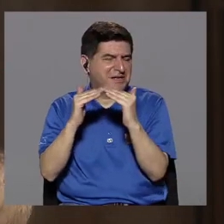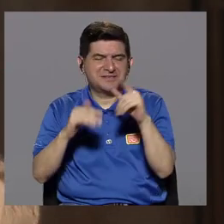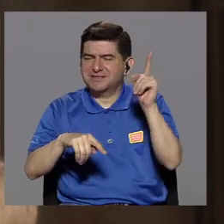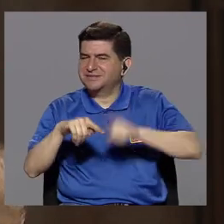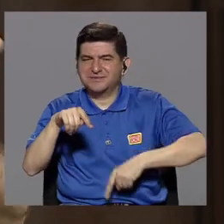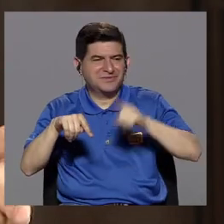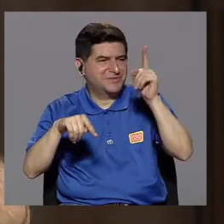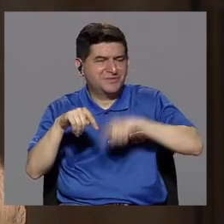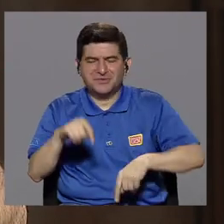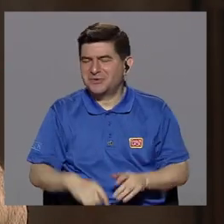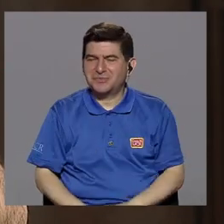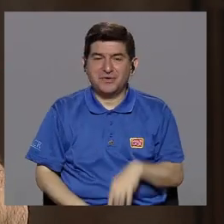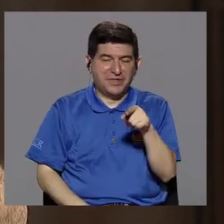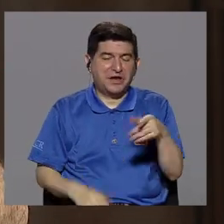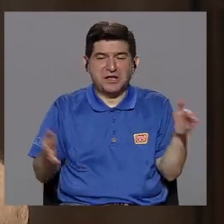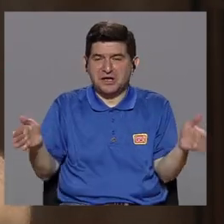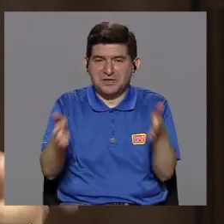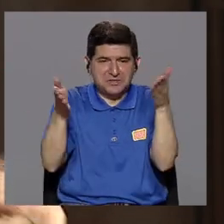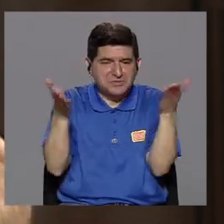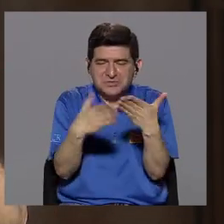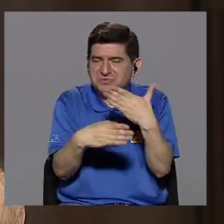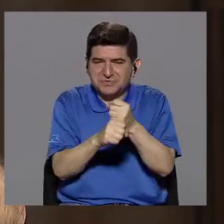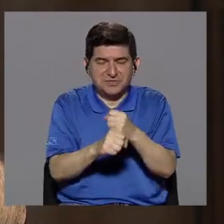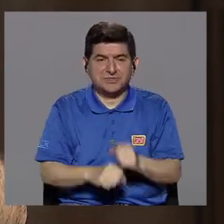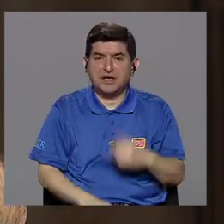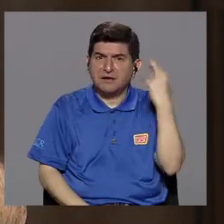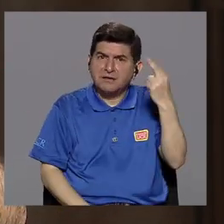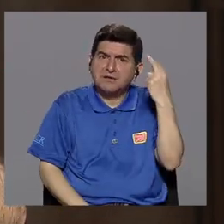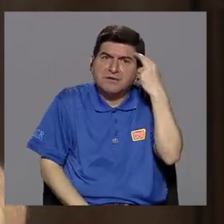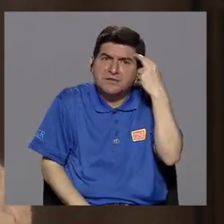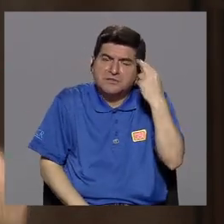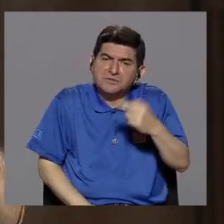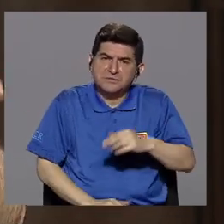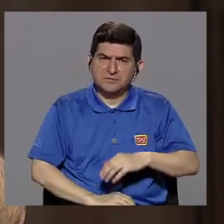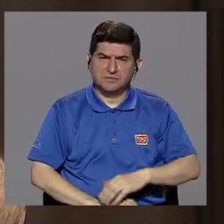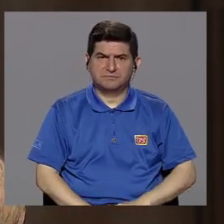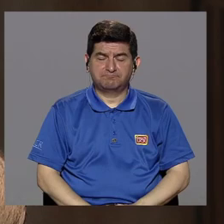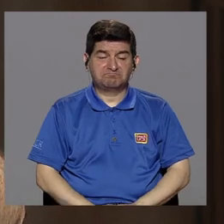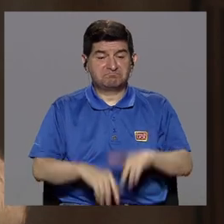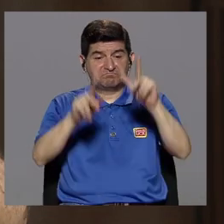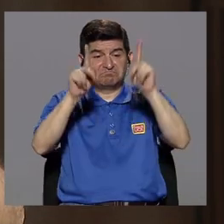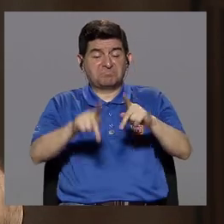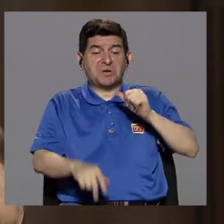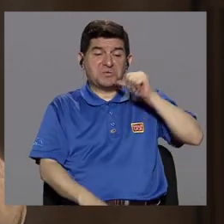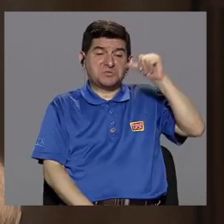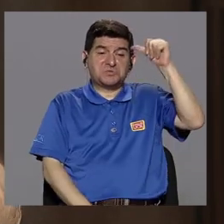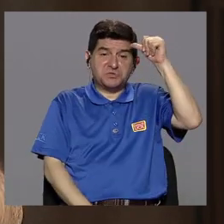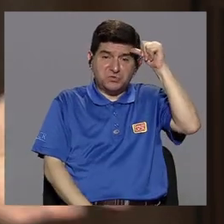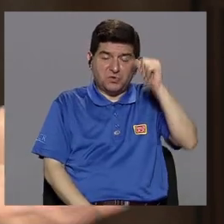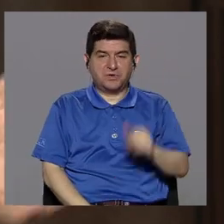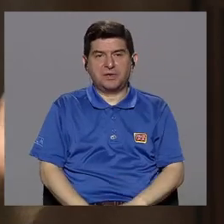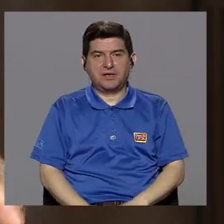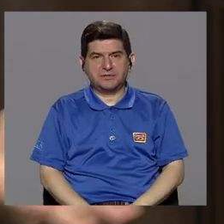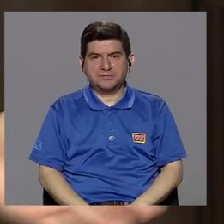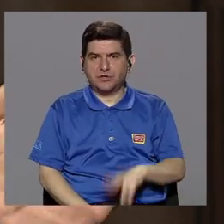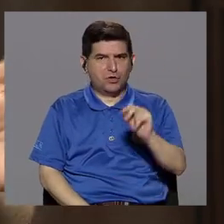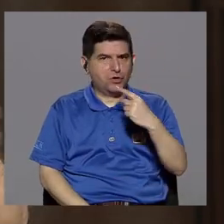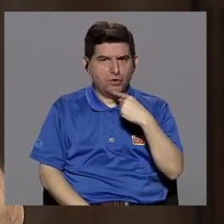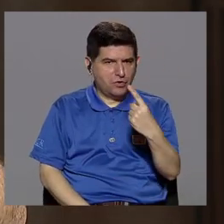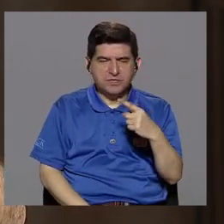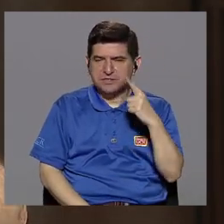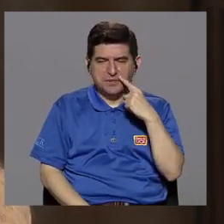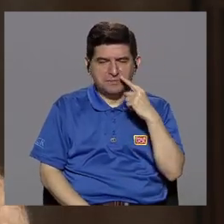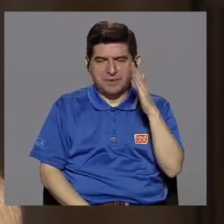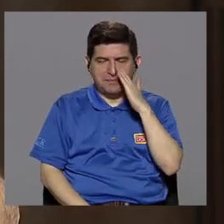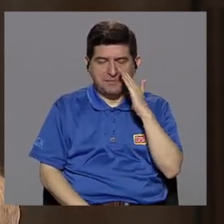realmente hacer esa promoción porque, bueno, a veces las personas adultas, por no decir papá y mamá, porque no todos los hogares son papá y